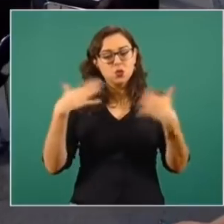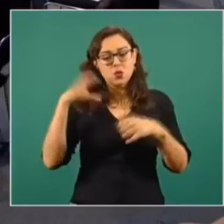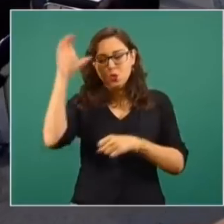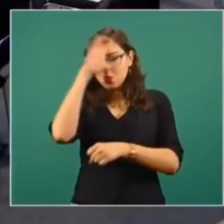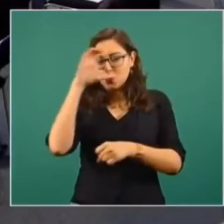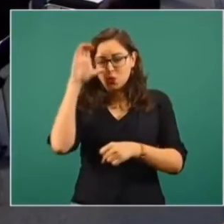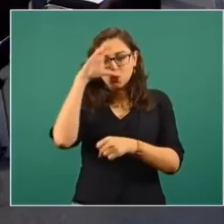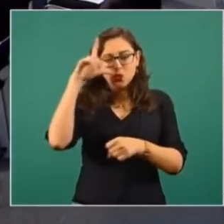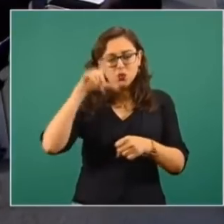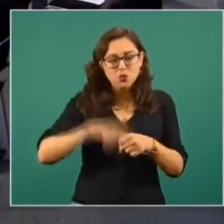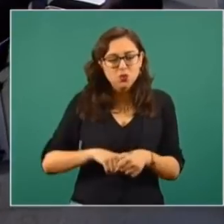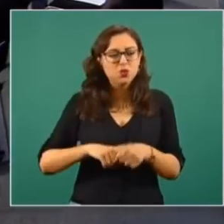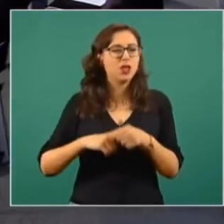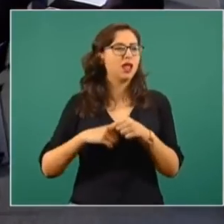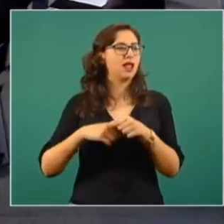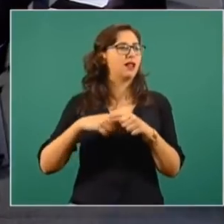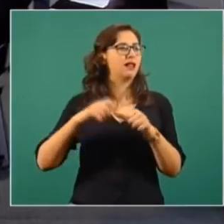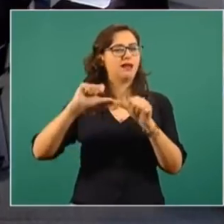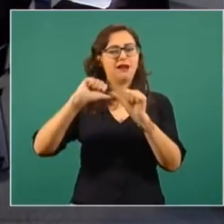artístico,